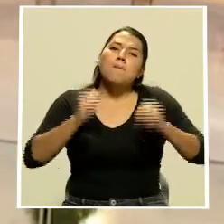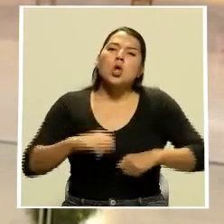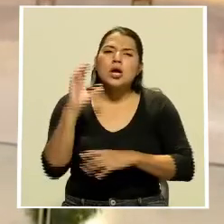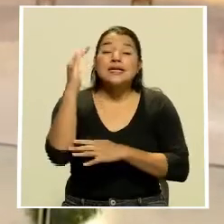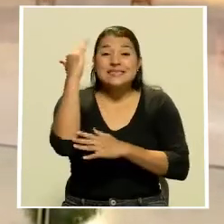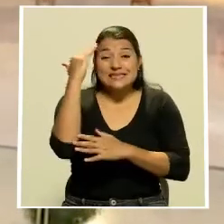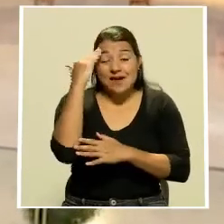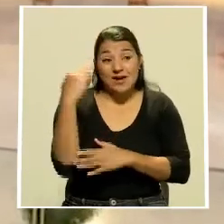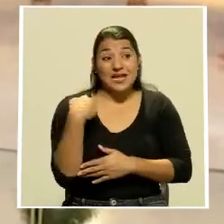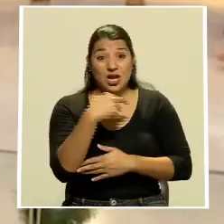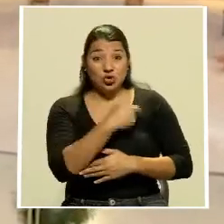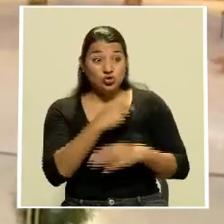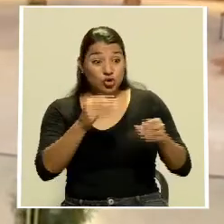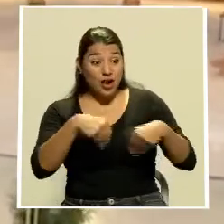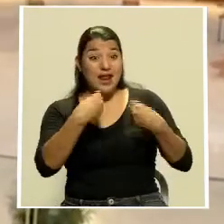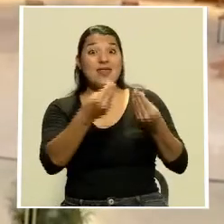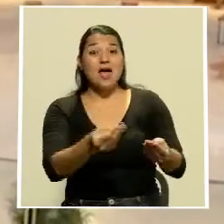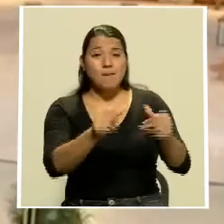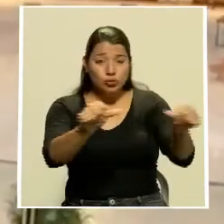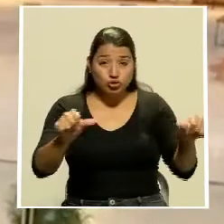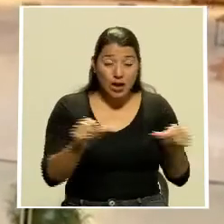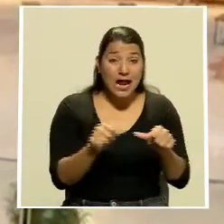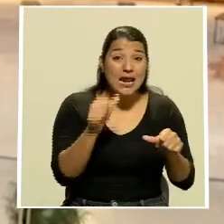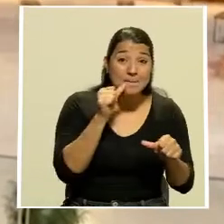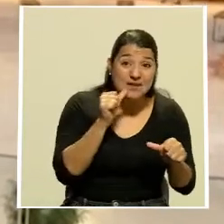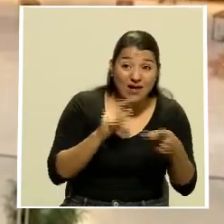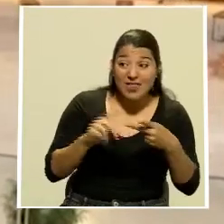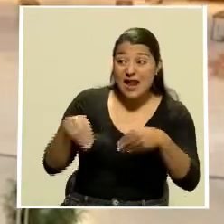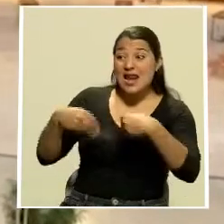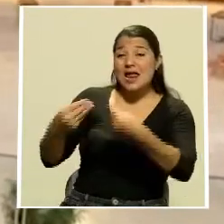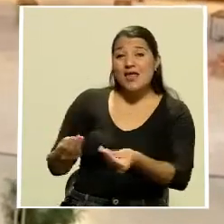les hemos brindado al sector privado y al sector comercio y servicios